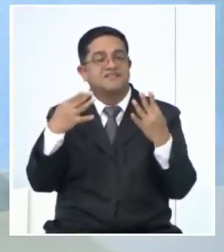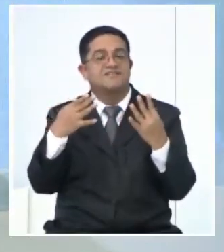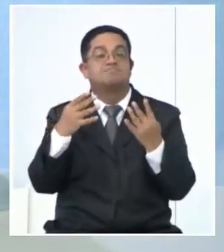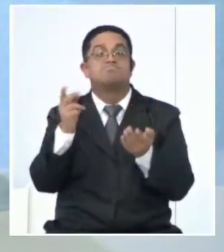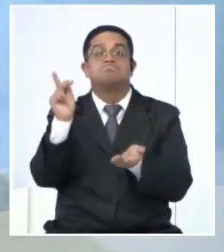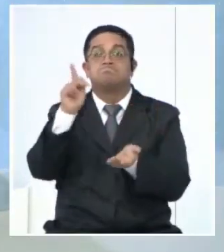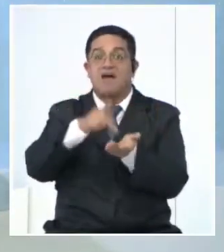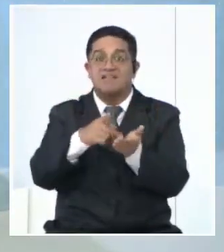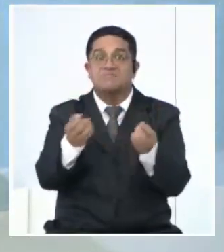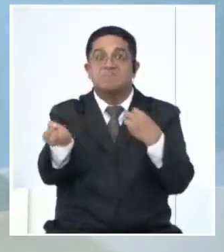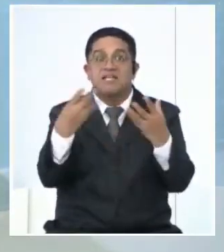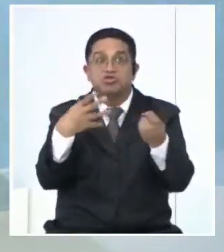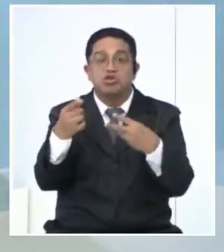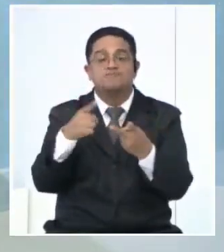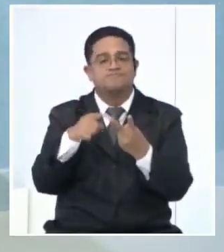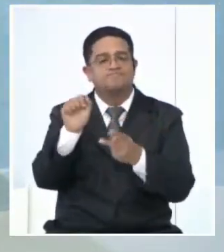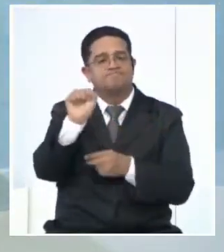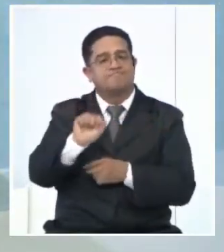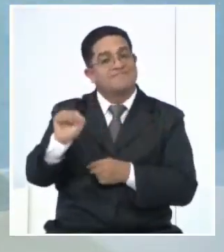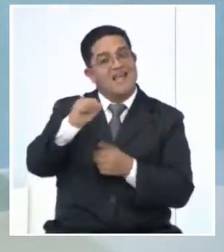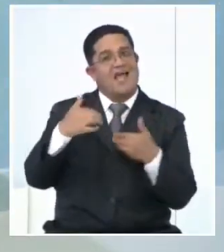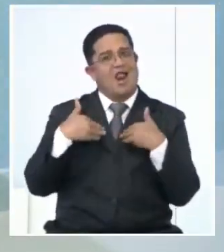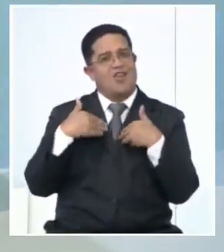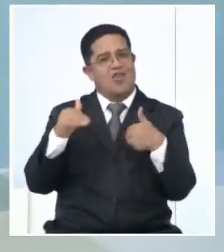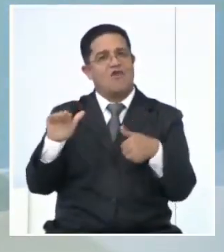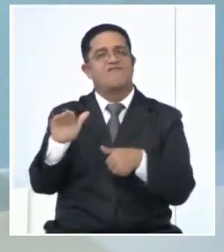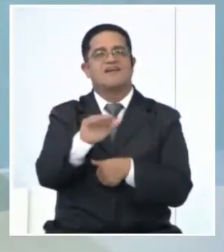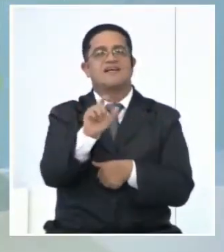la participación, nuestras cuentas siempre activas para ustedes.